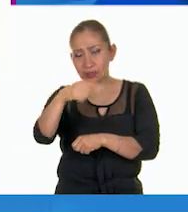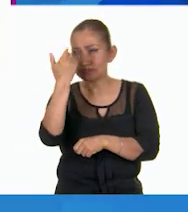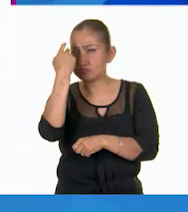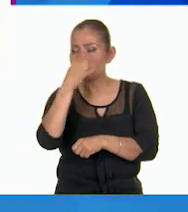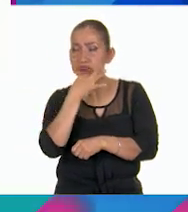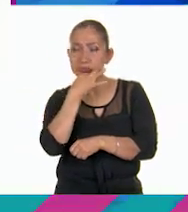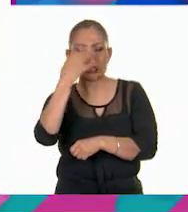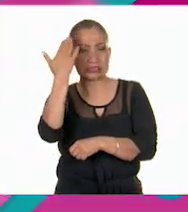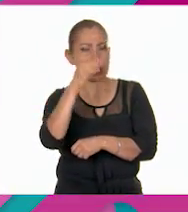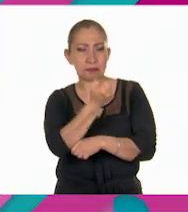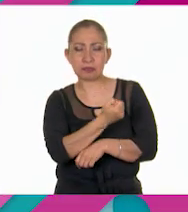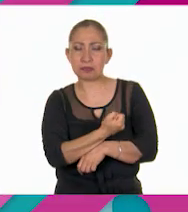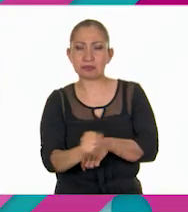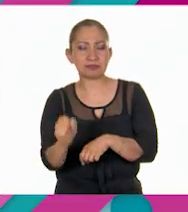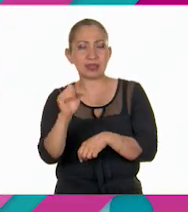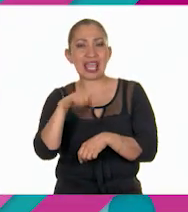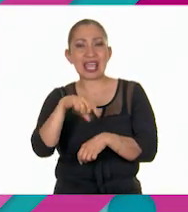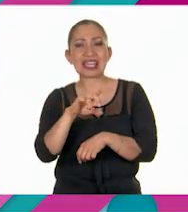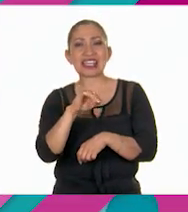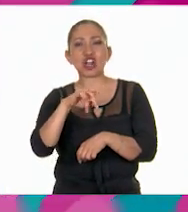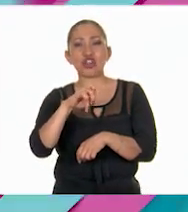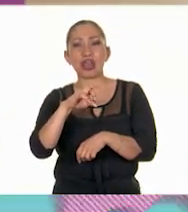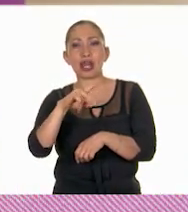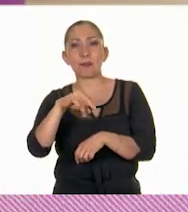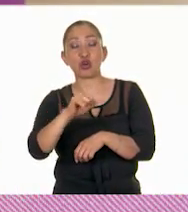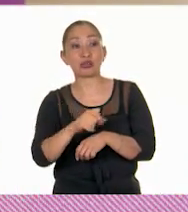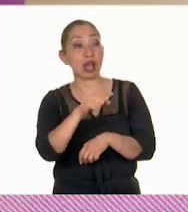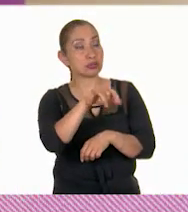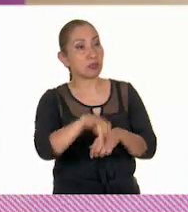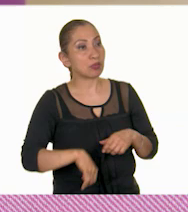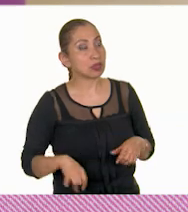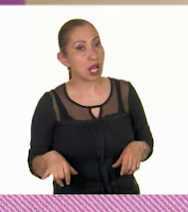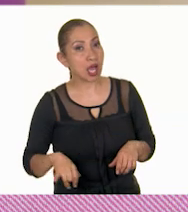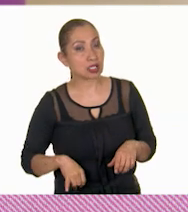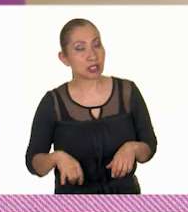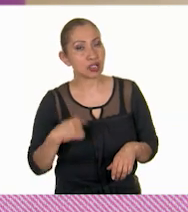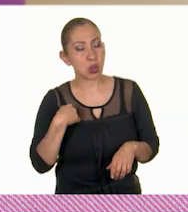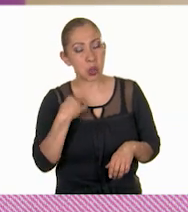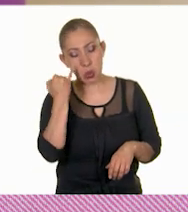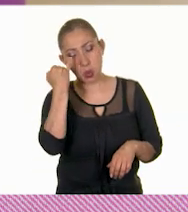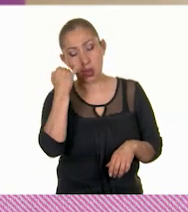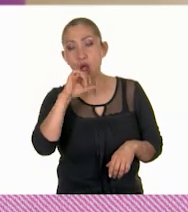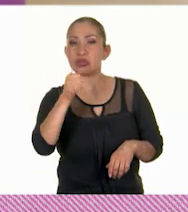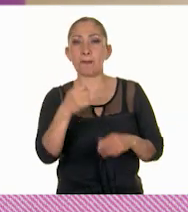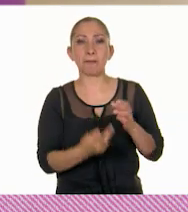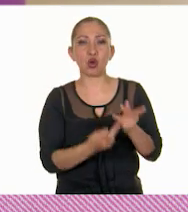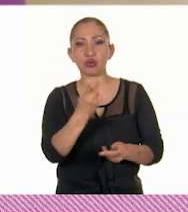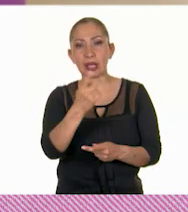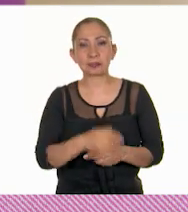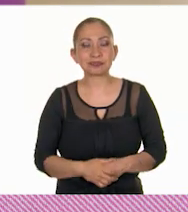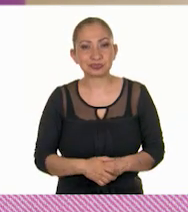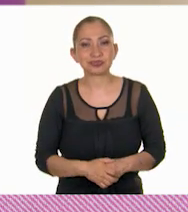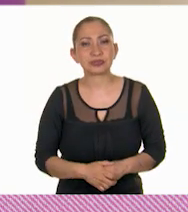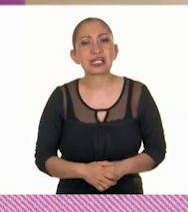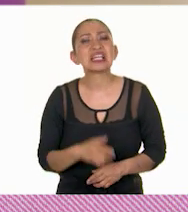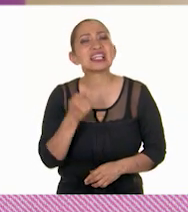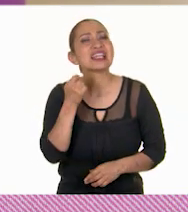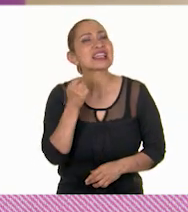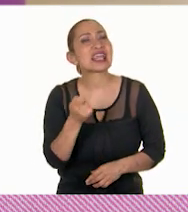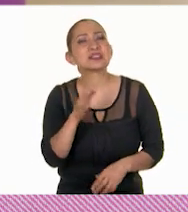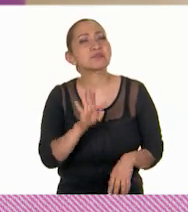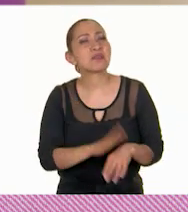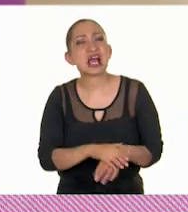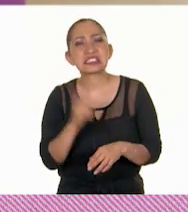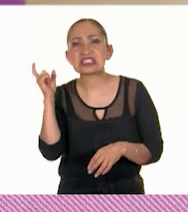expertos en equinodermos. Eso me llama mucho la atención y me surgió otra pregunta. ¿Qué es lo